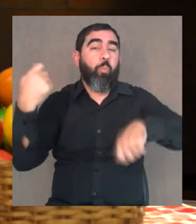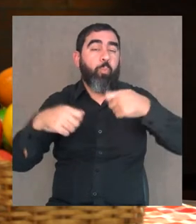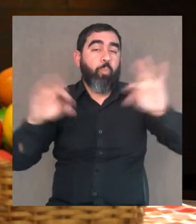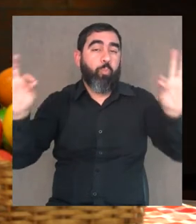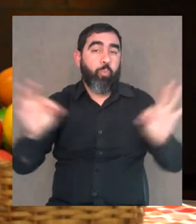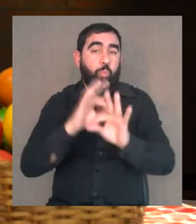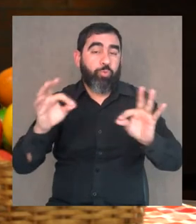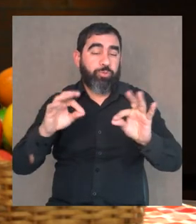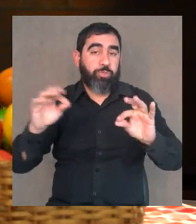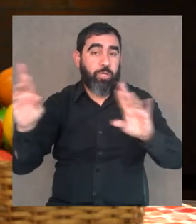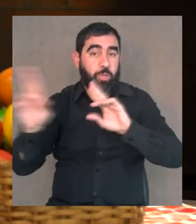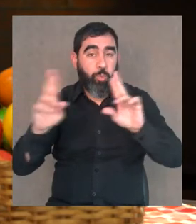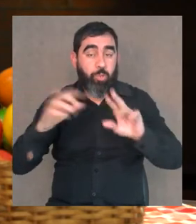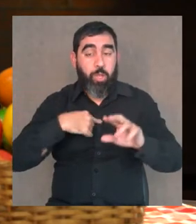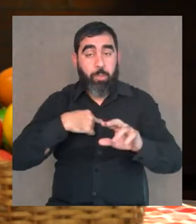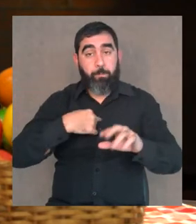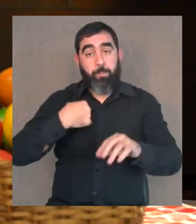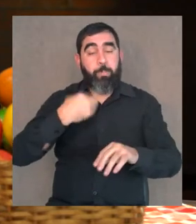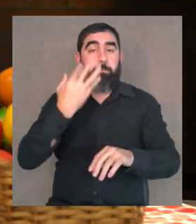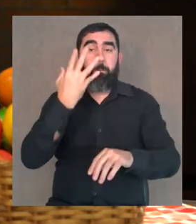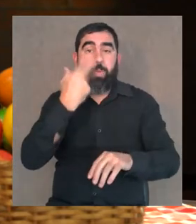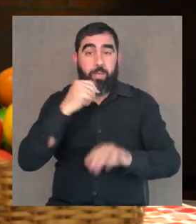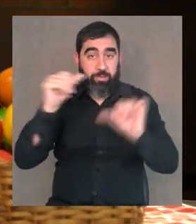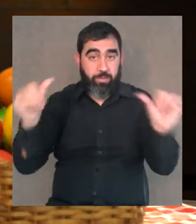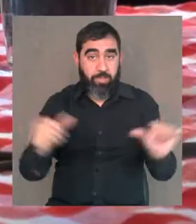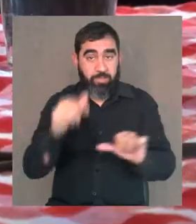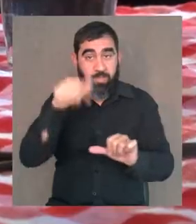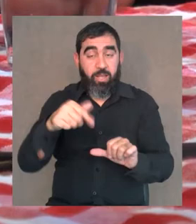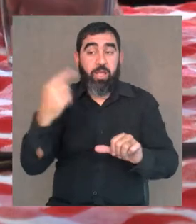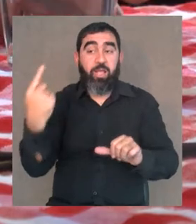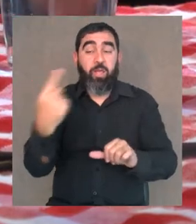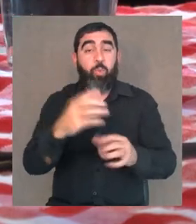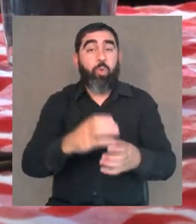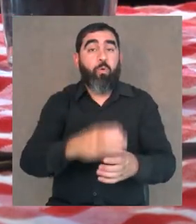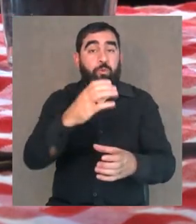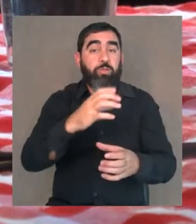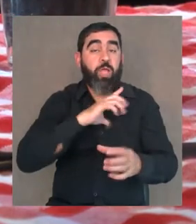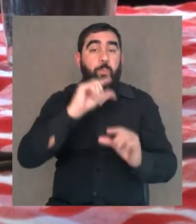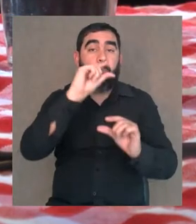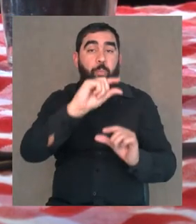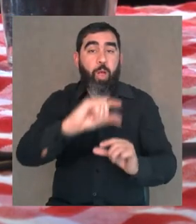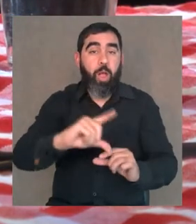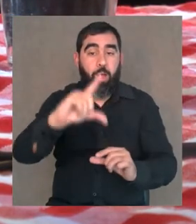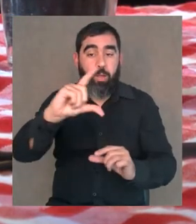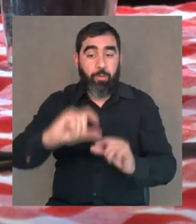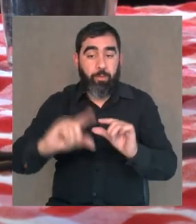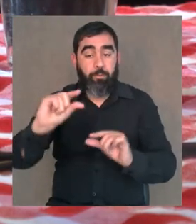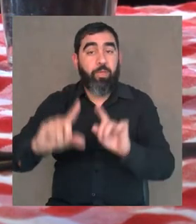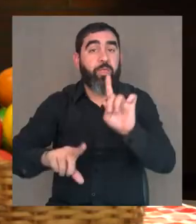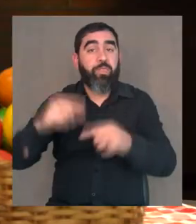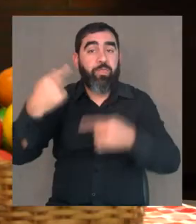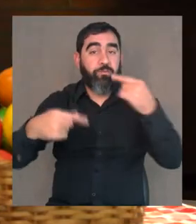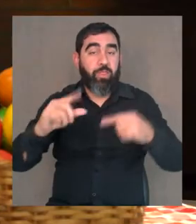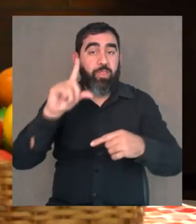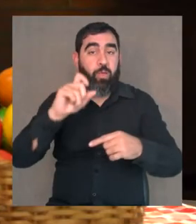una orquestita ahí de percusión que a mí personalmente me encanta. A cada vaso le puse una cantidad de agua diferente